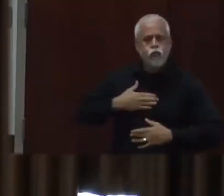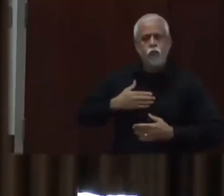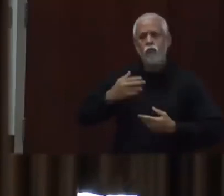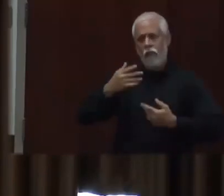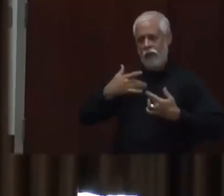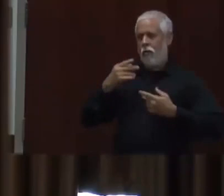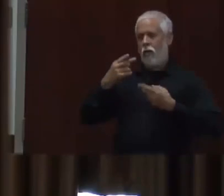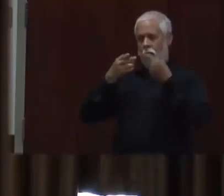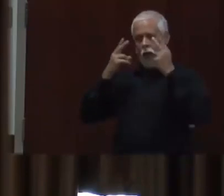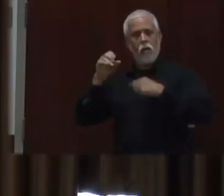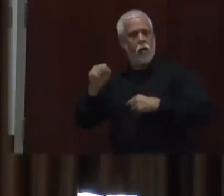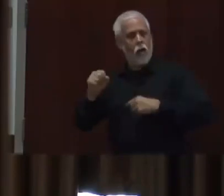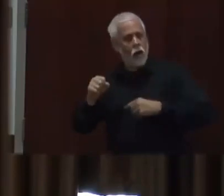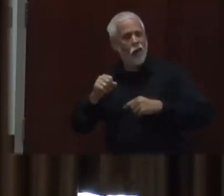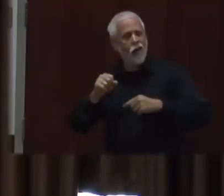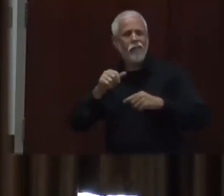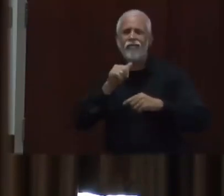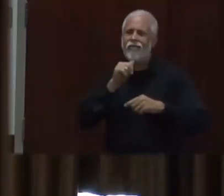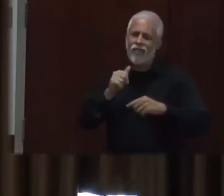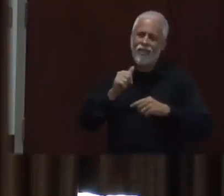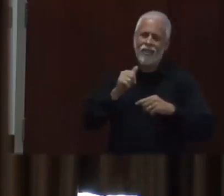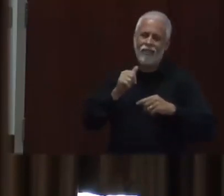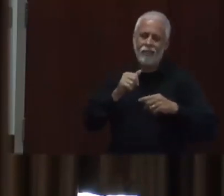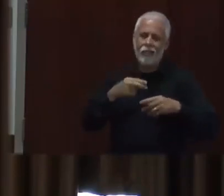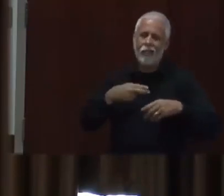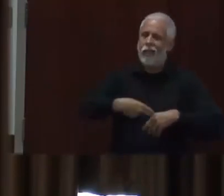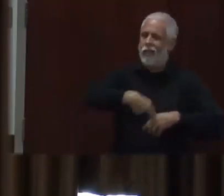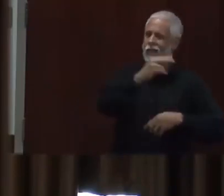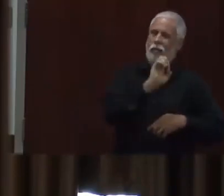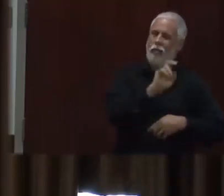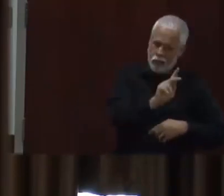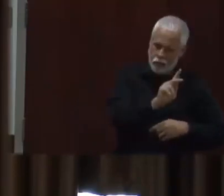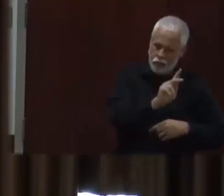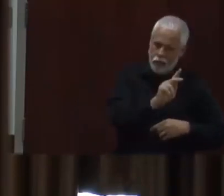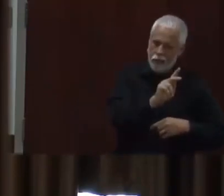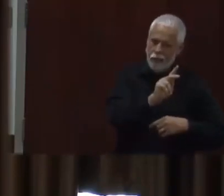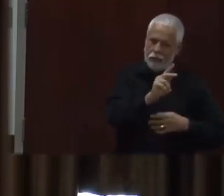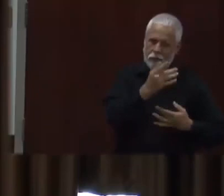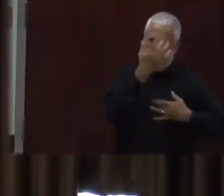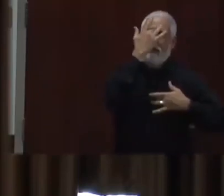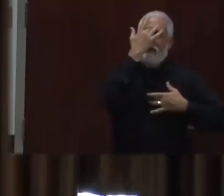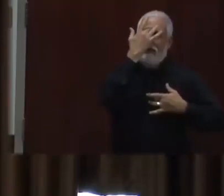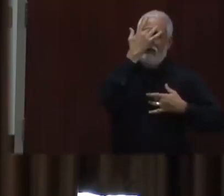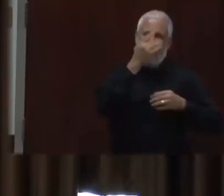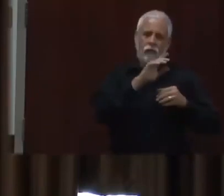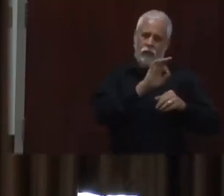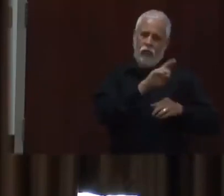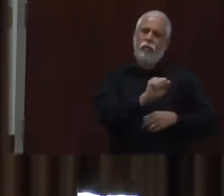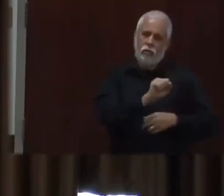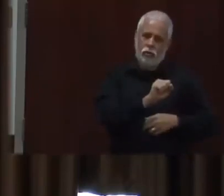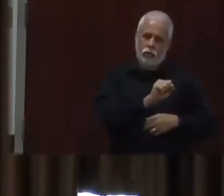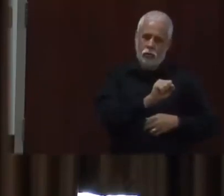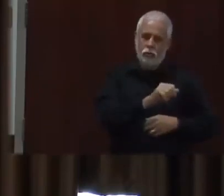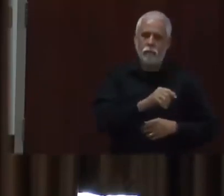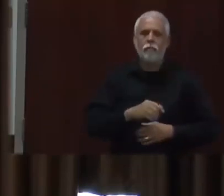Y también otra pregunta relacionada es que tenemos también el Día de Acción de